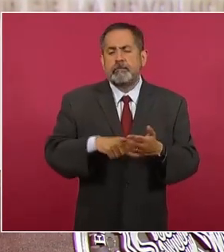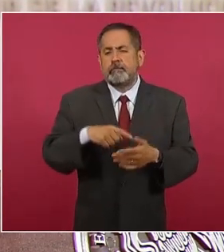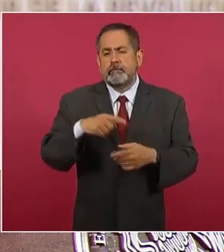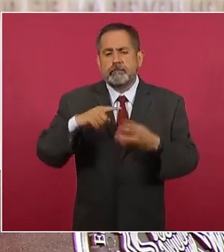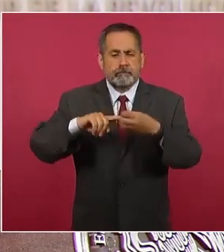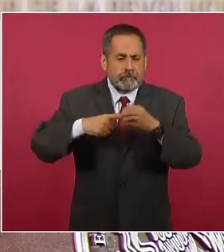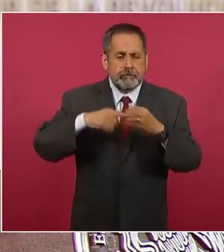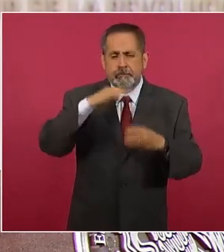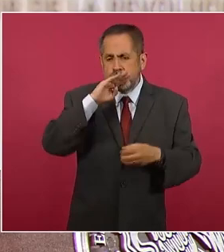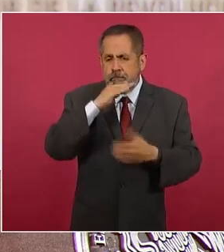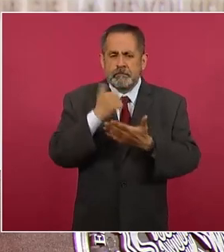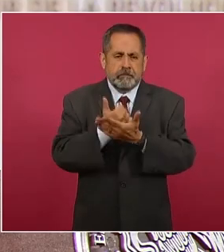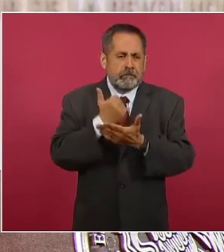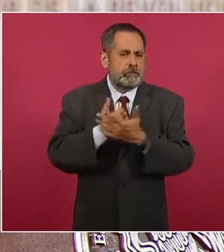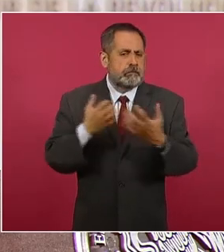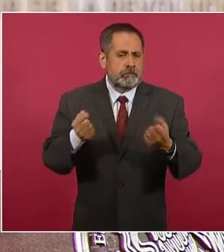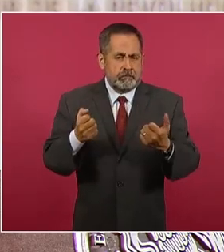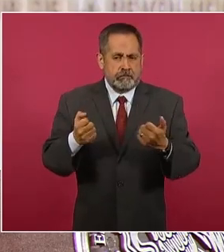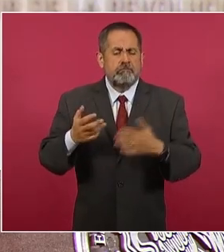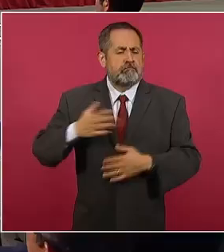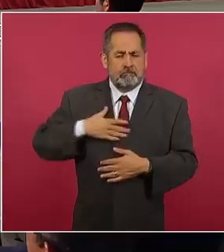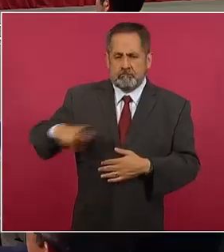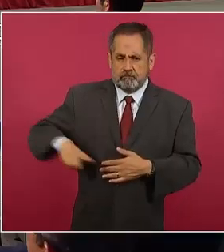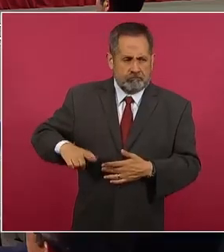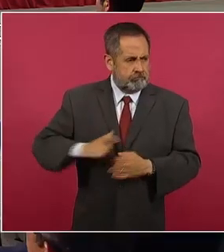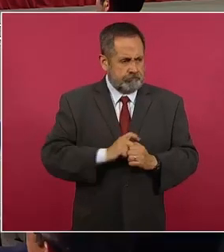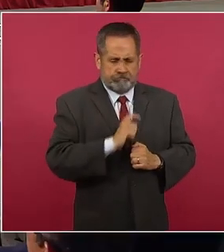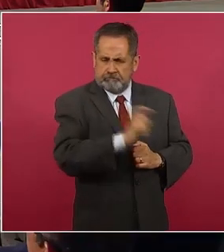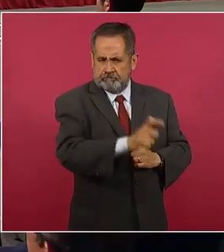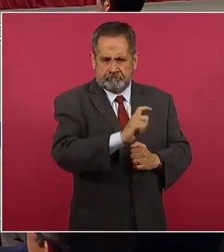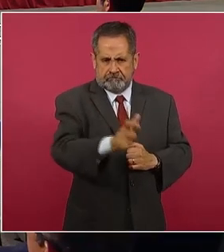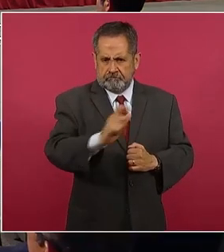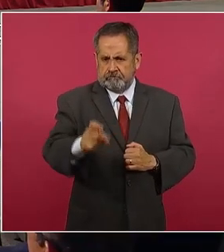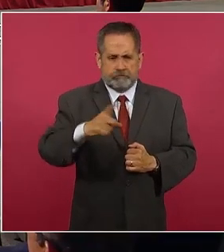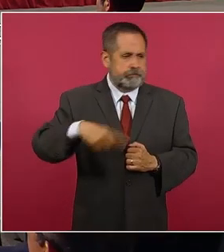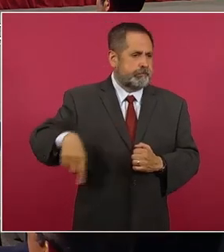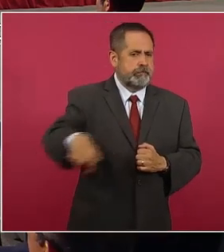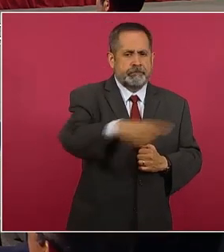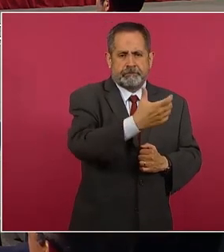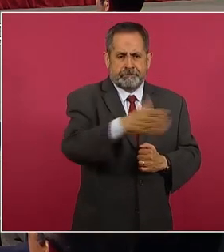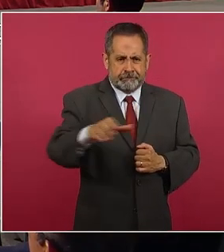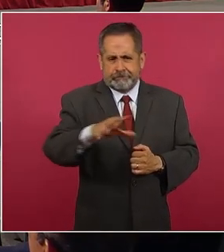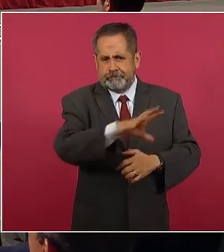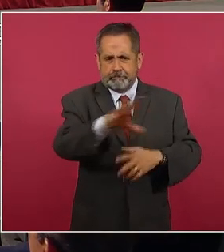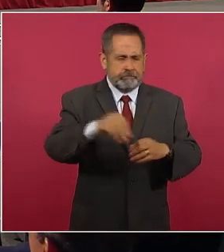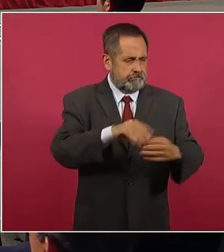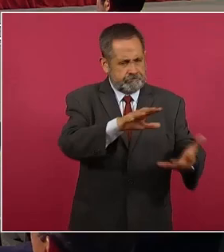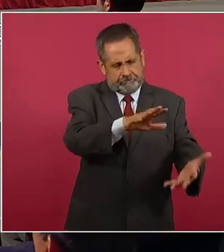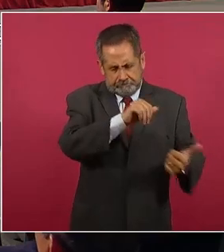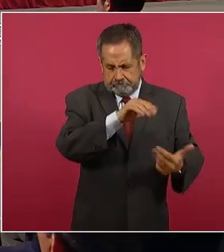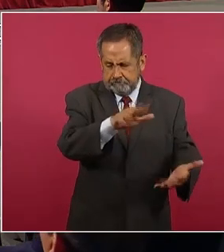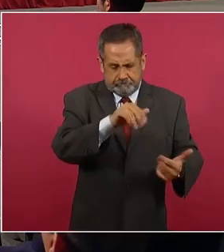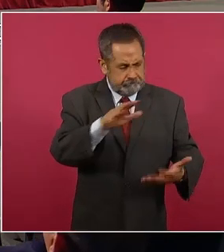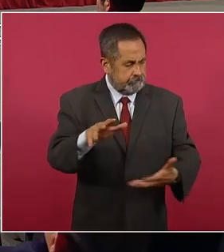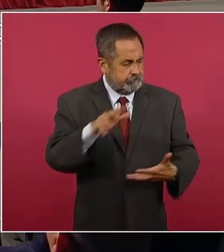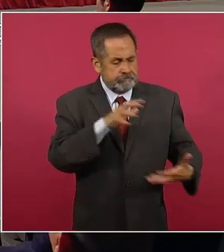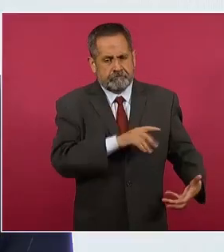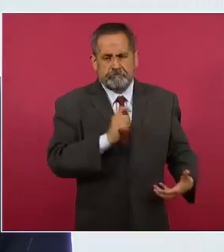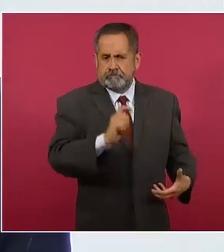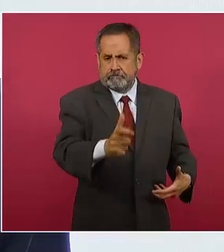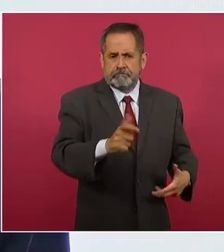también afianzando la producción, sobre todo a nivel de pequeño productor. Y también